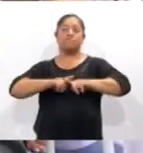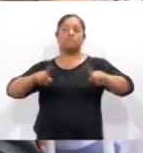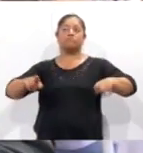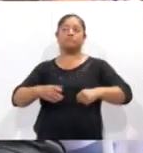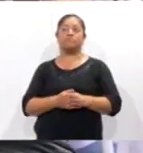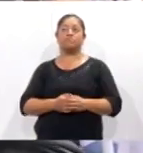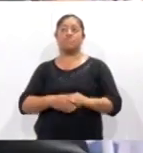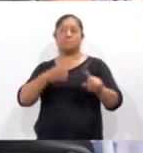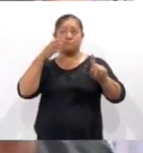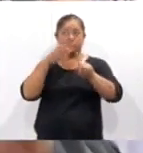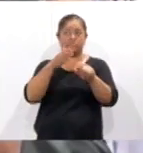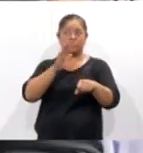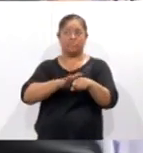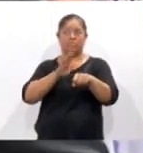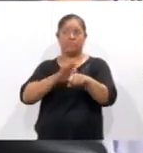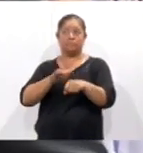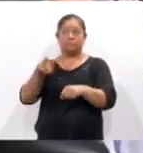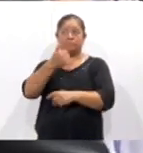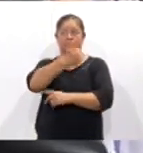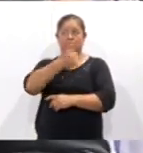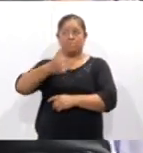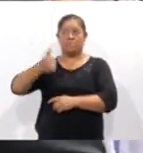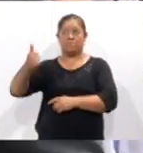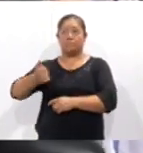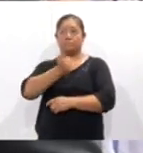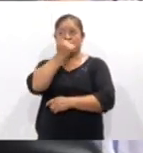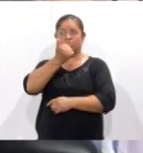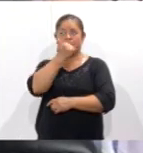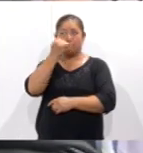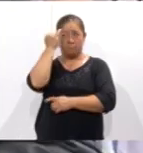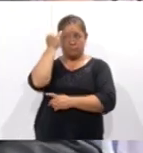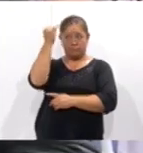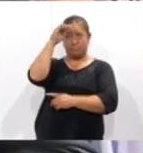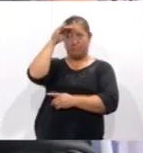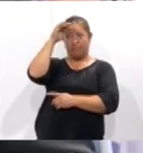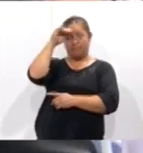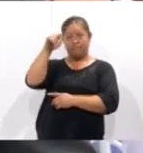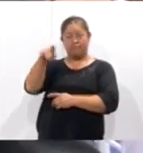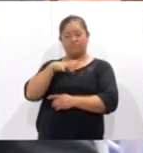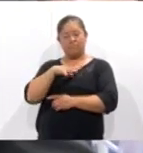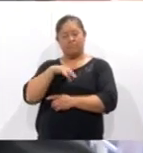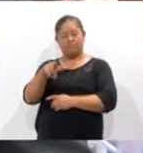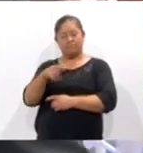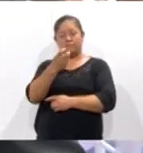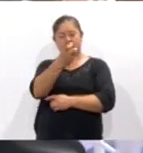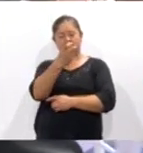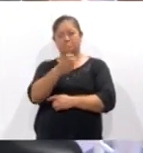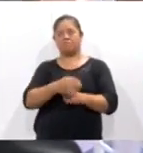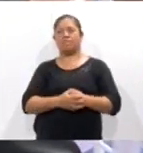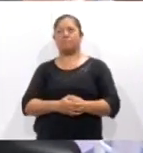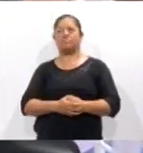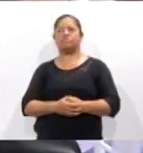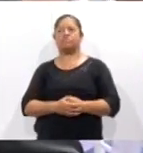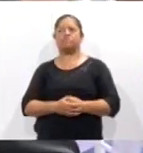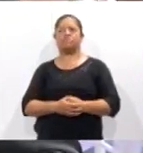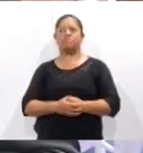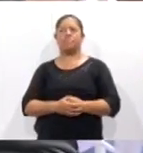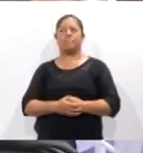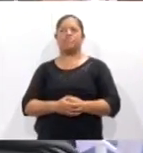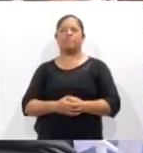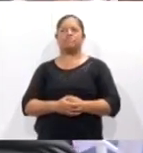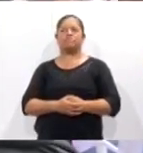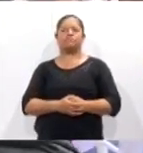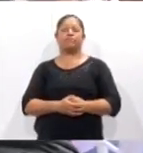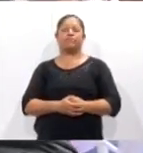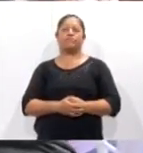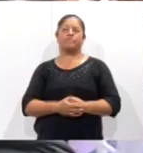enfocadas más a lo que cada alumno imaginó y lo vio proyectado en esa prenda. Son tanto un poco más